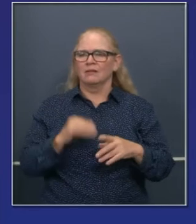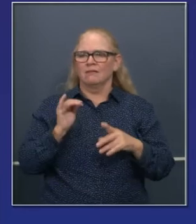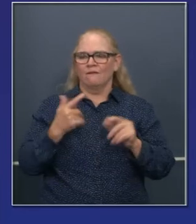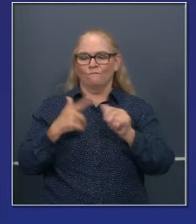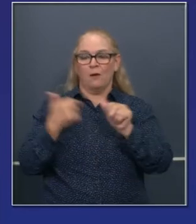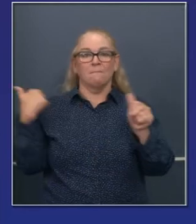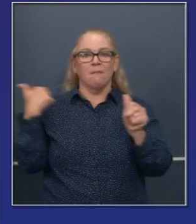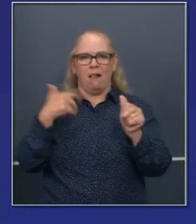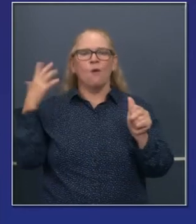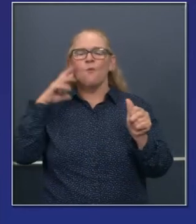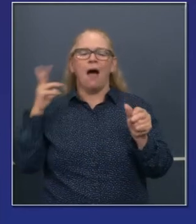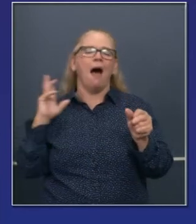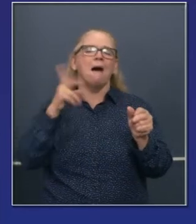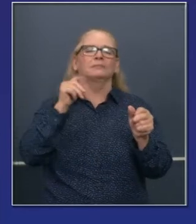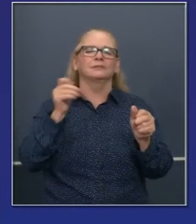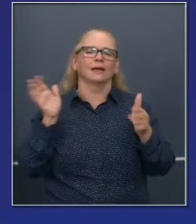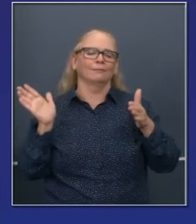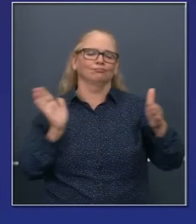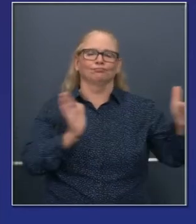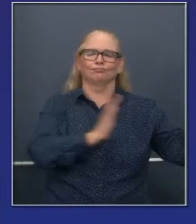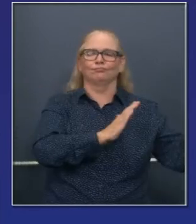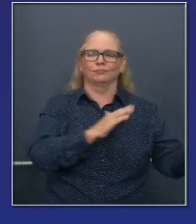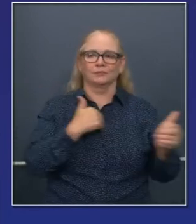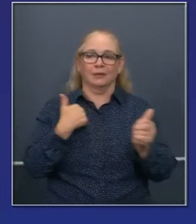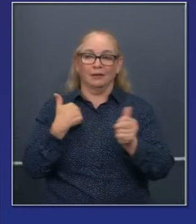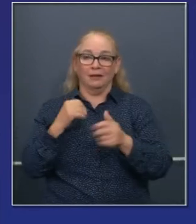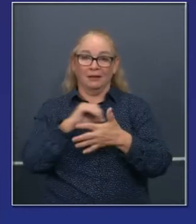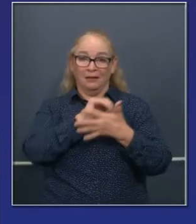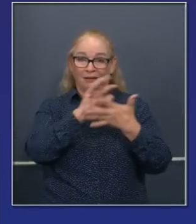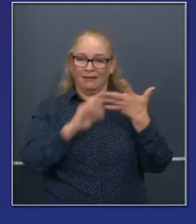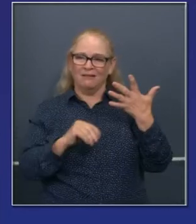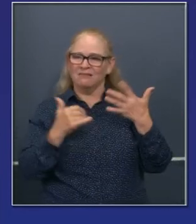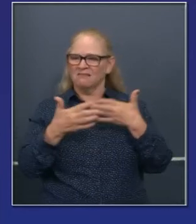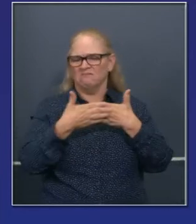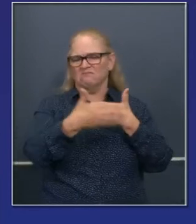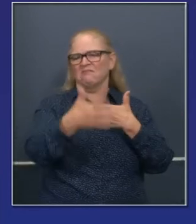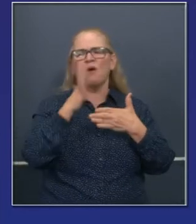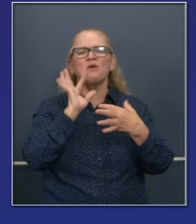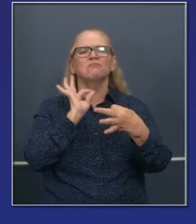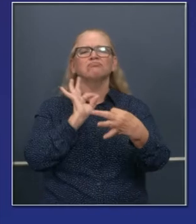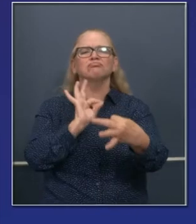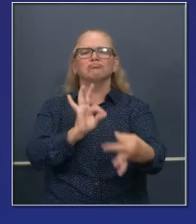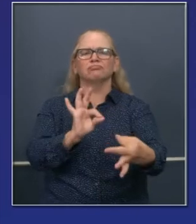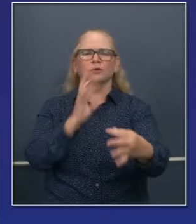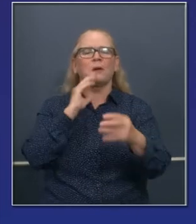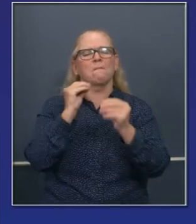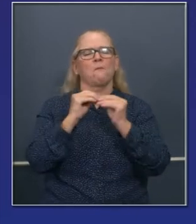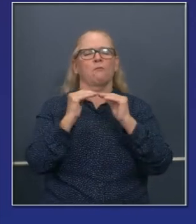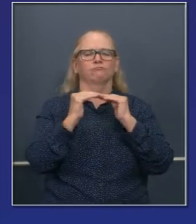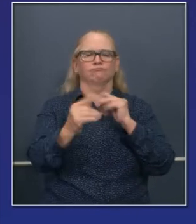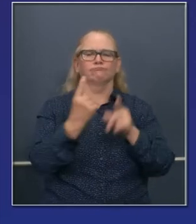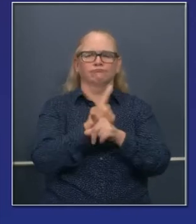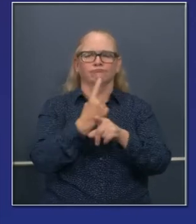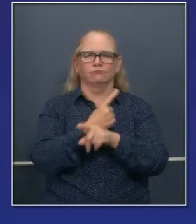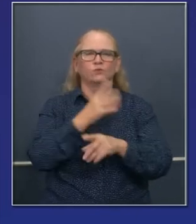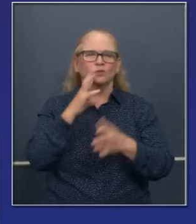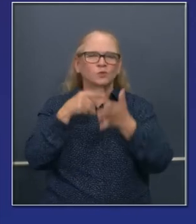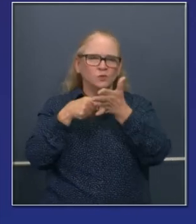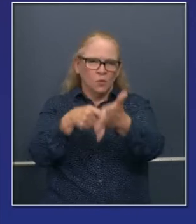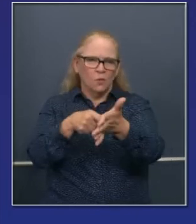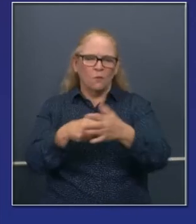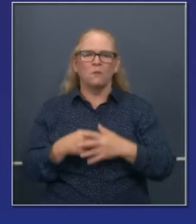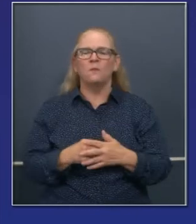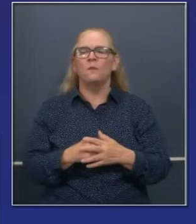de juntarse con los números que tenemos acumulados. Si entendieron hasta ahora, estoy muy agradecido. Es una forma larga de